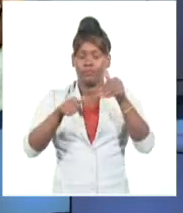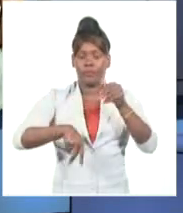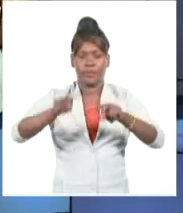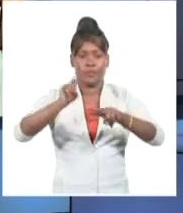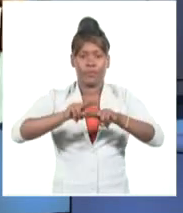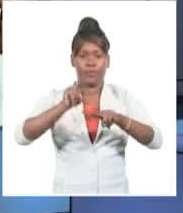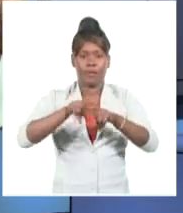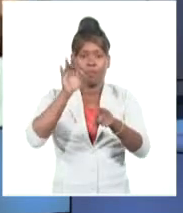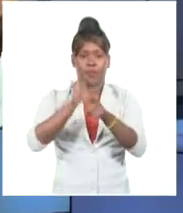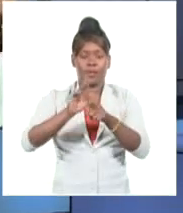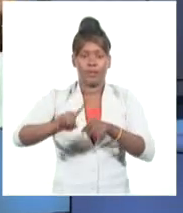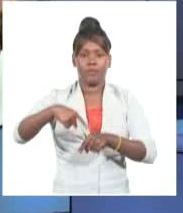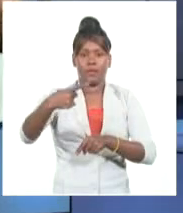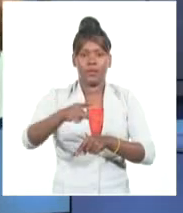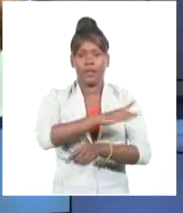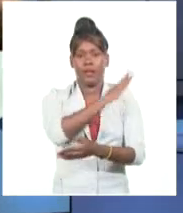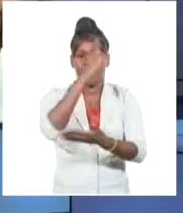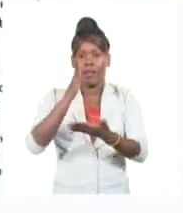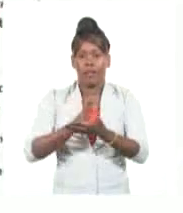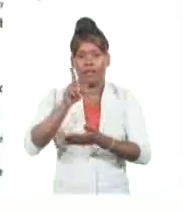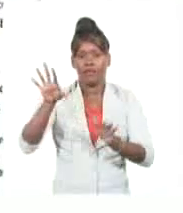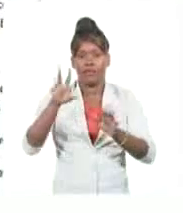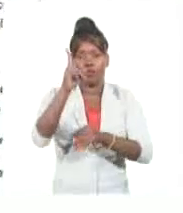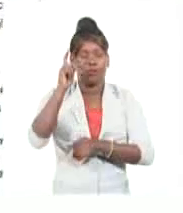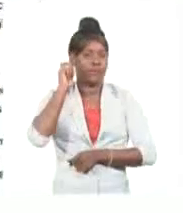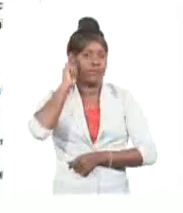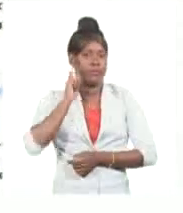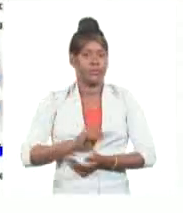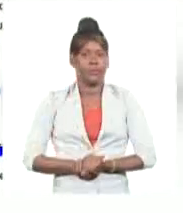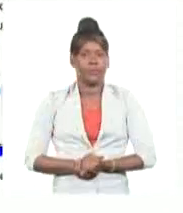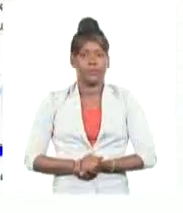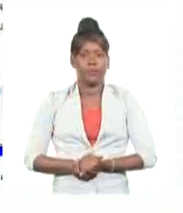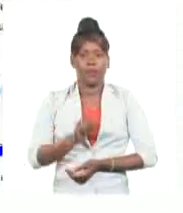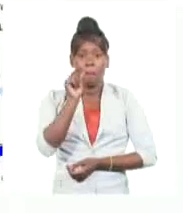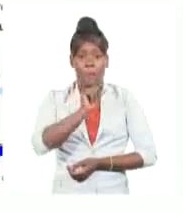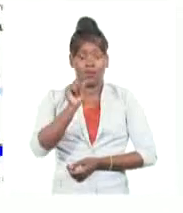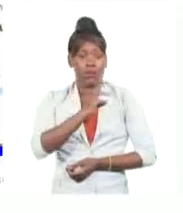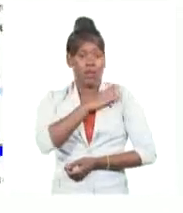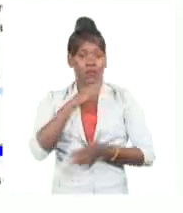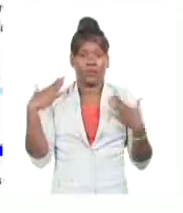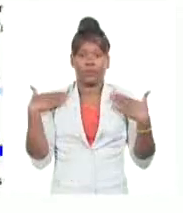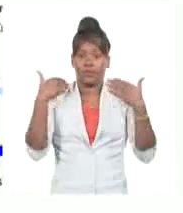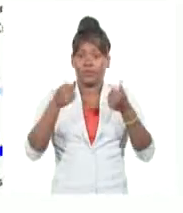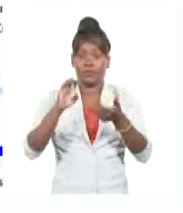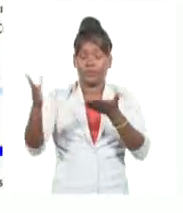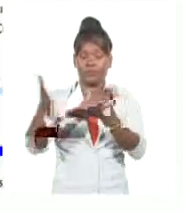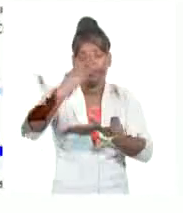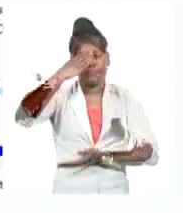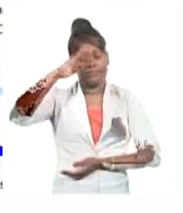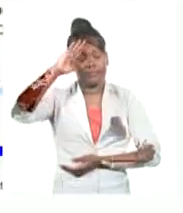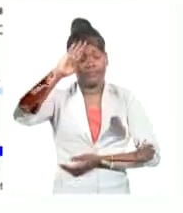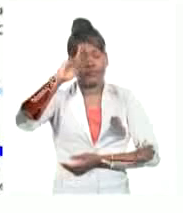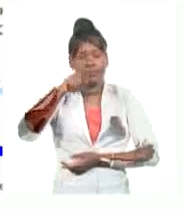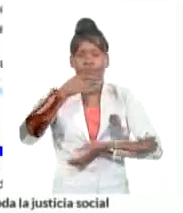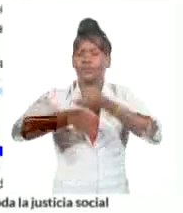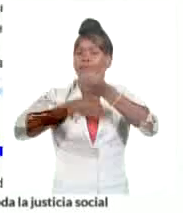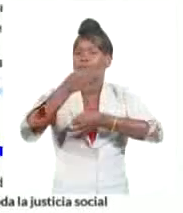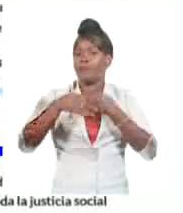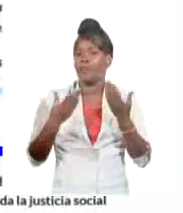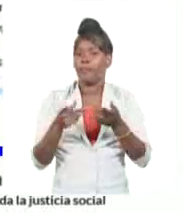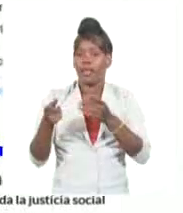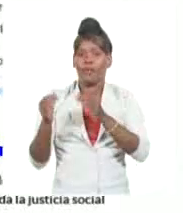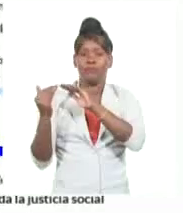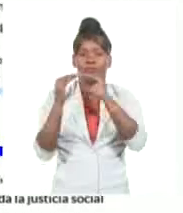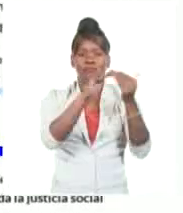desde mañana y hasta el 12 de febrero. Enrique Uvieta, director de la revista Cuba Socialista, informó que los debates